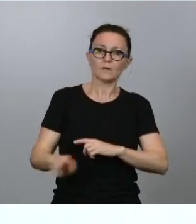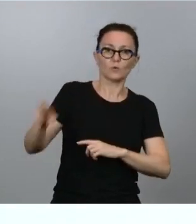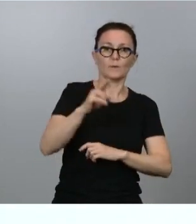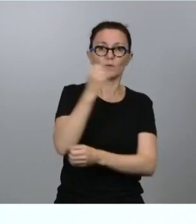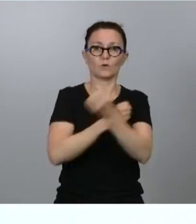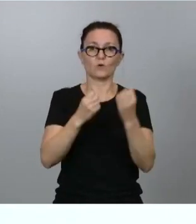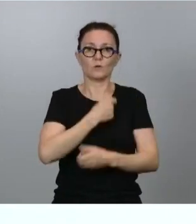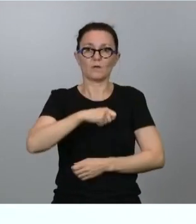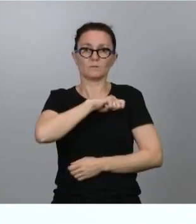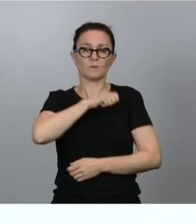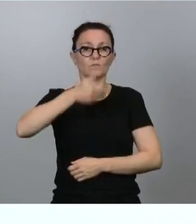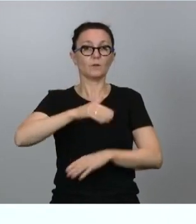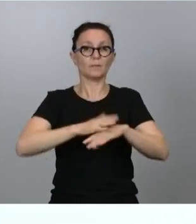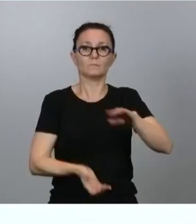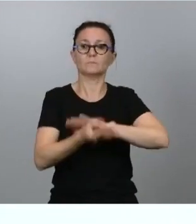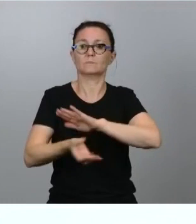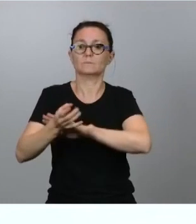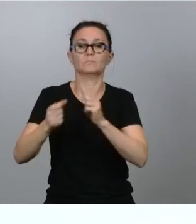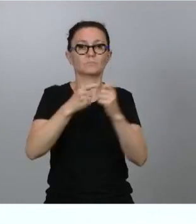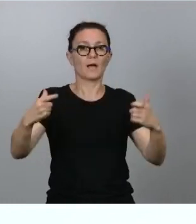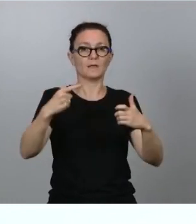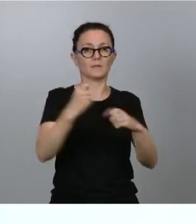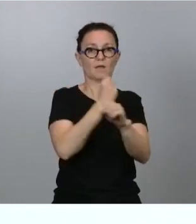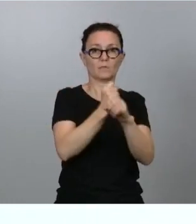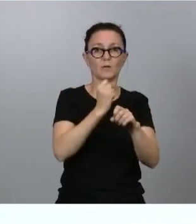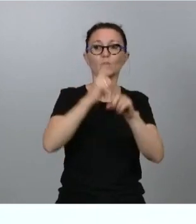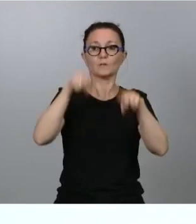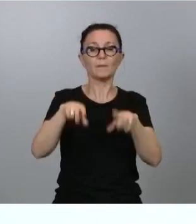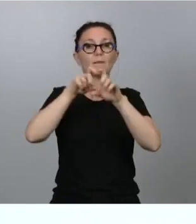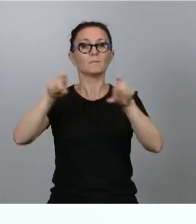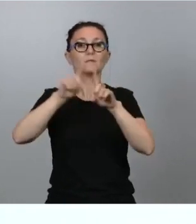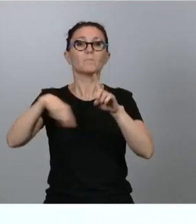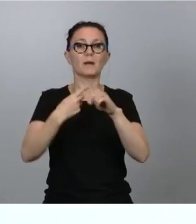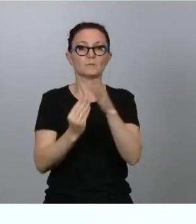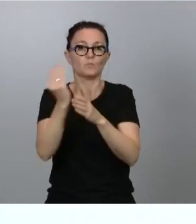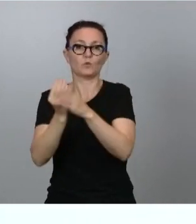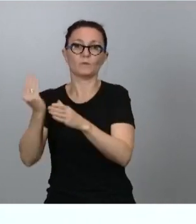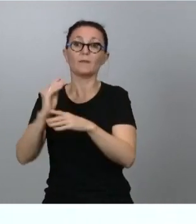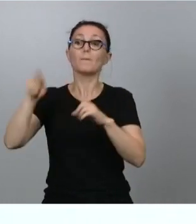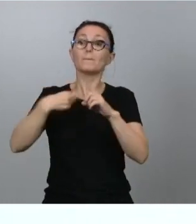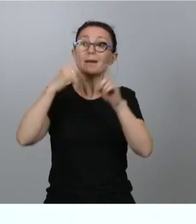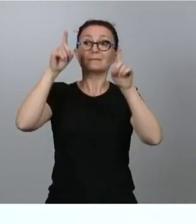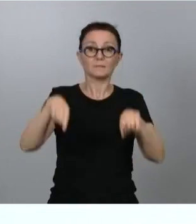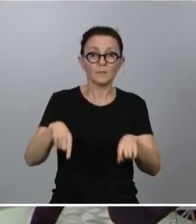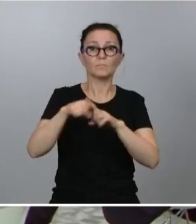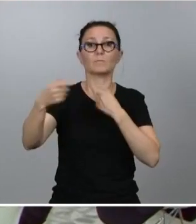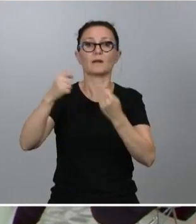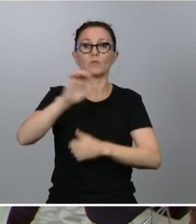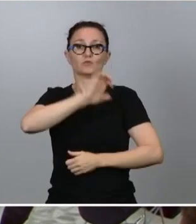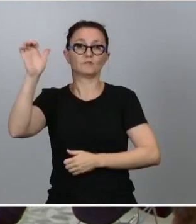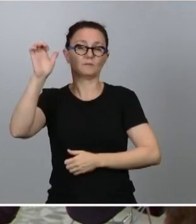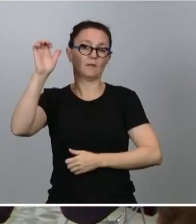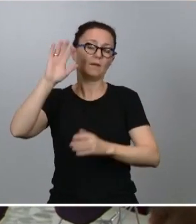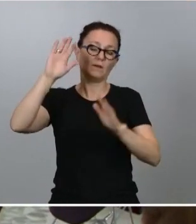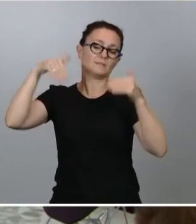la creación de empleo, para la creación de empresas, para el aumento de la productividad y para la conquista de mercados exteriores. Y quiero haceros, por ello, un